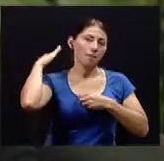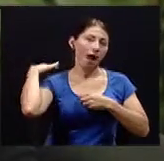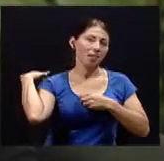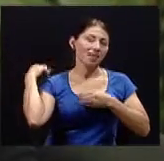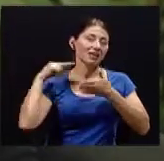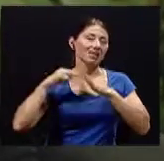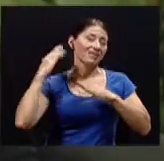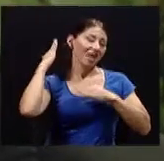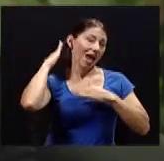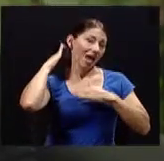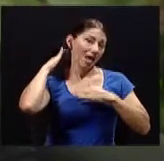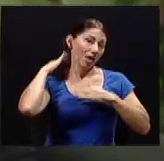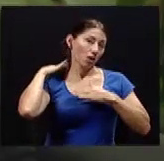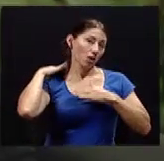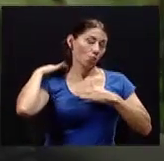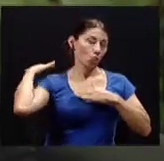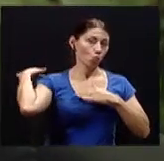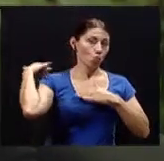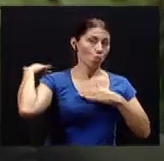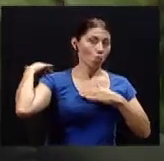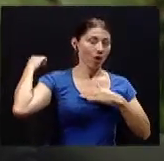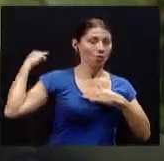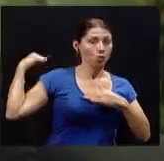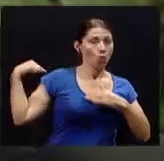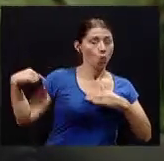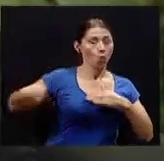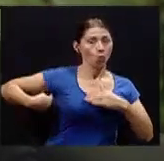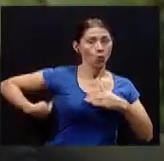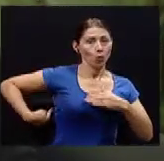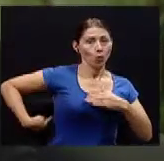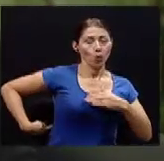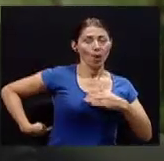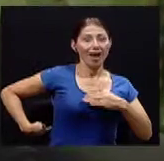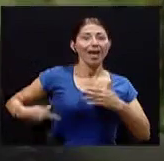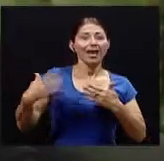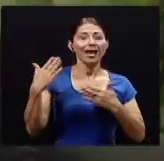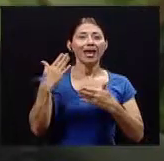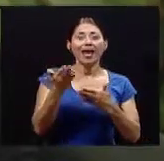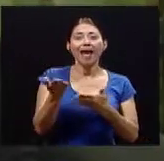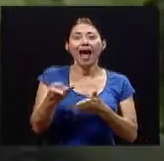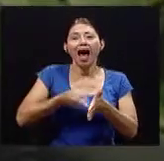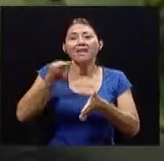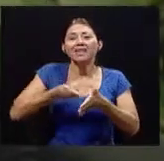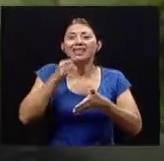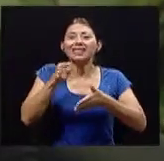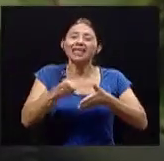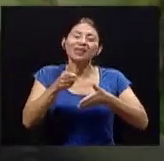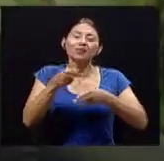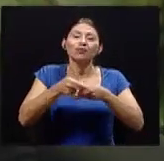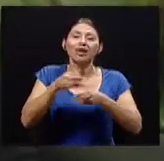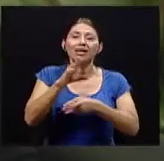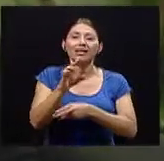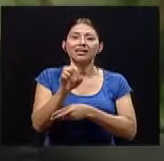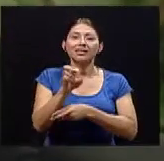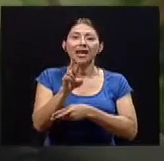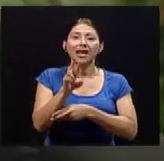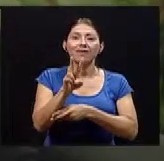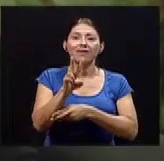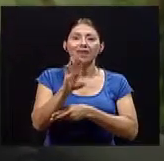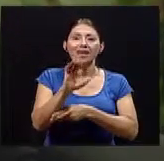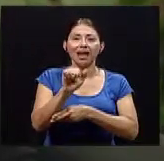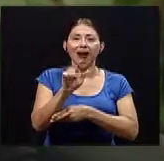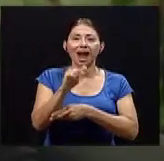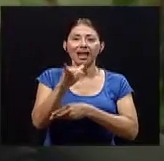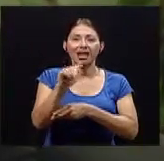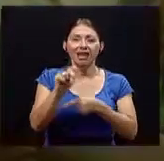lumbalgia estas son las más frecuentes a nivel mundial con respecto a la estadística sobre lesiones de